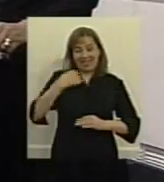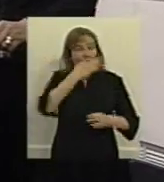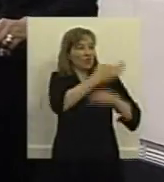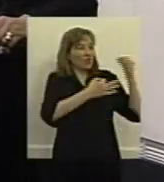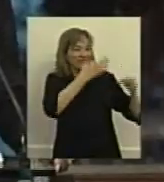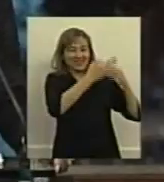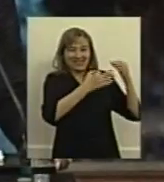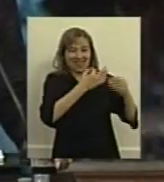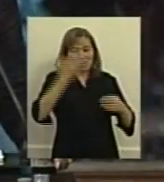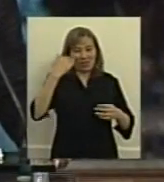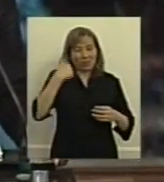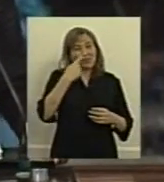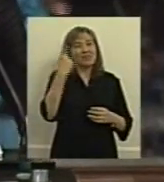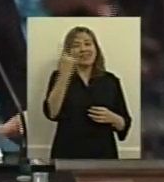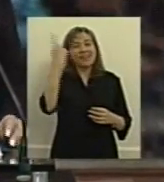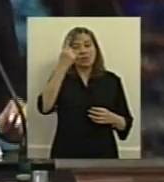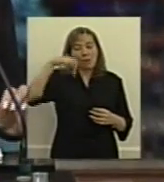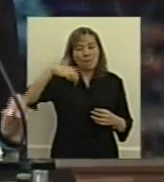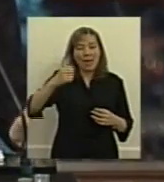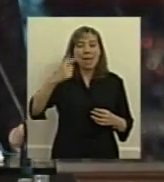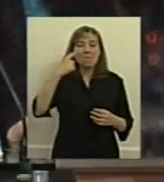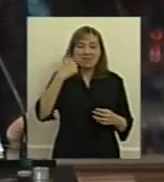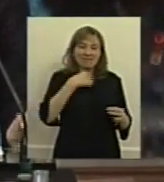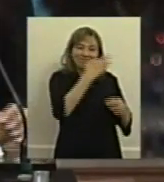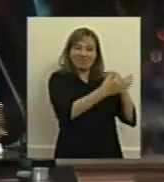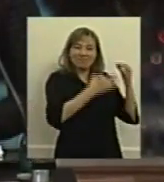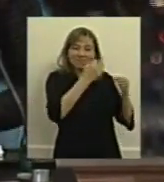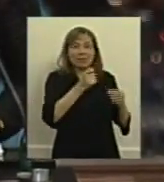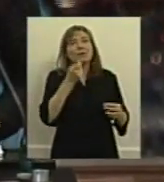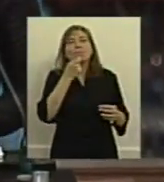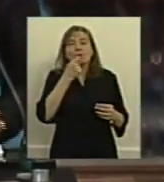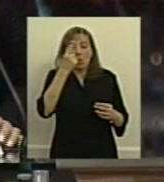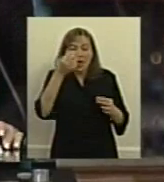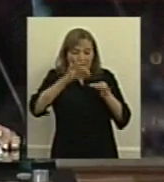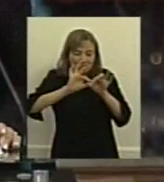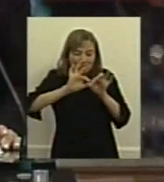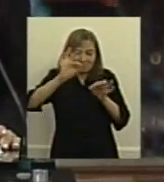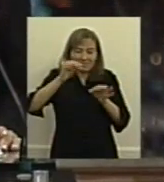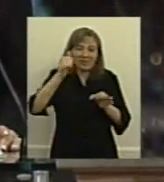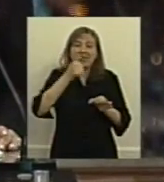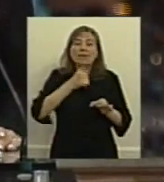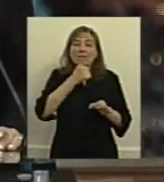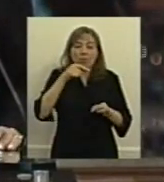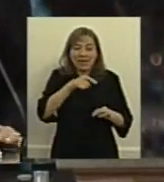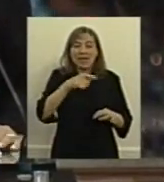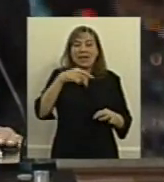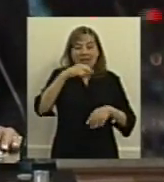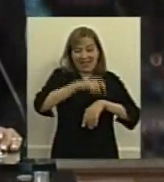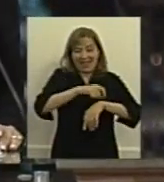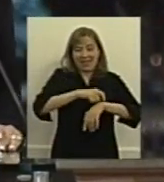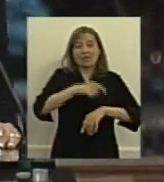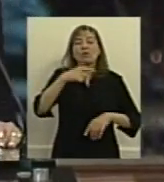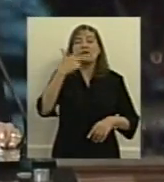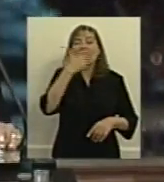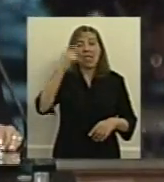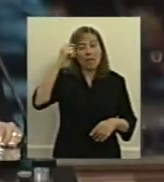Césare el director del PAMI una ampollita que no voy a acordar el nombre pero no importa para hemofílicos cuesta